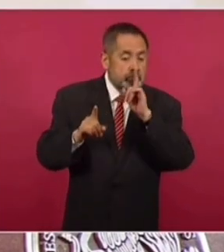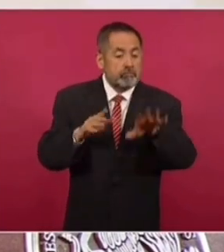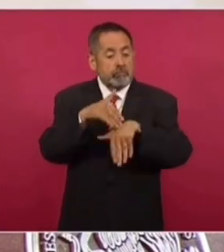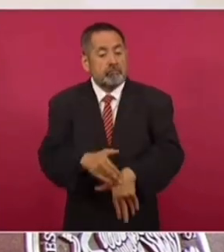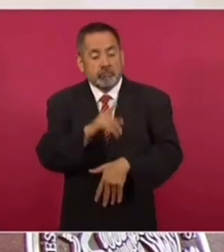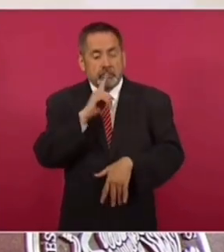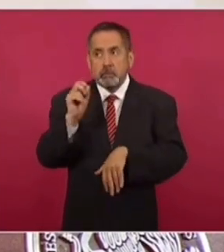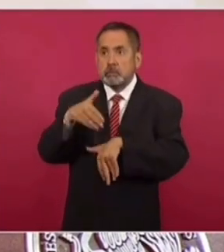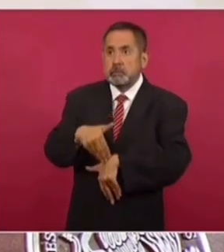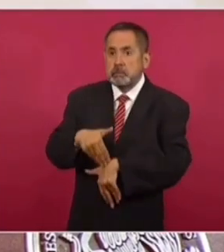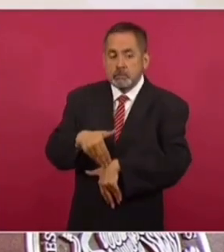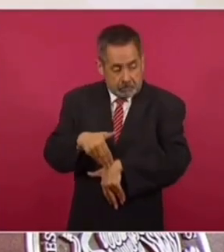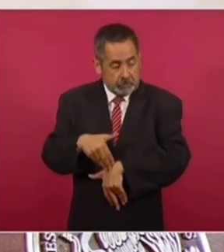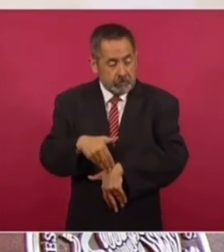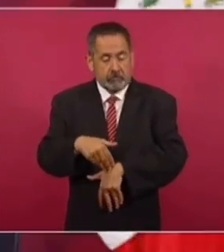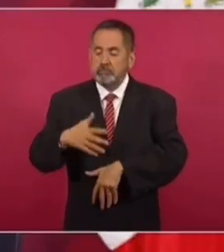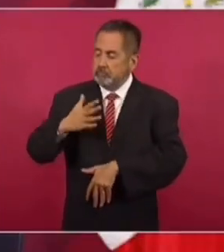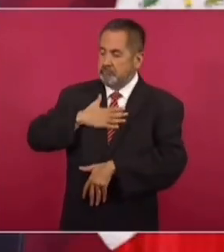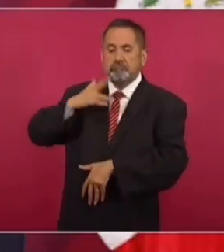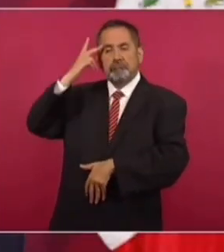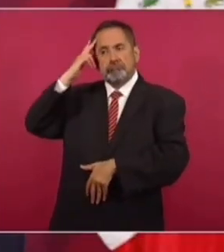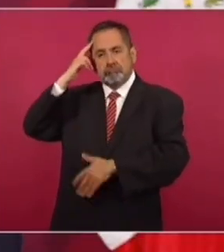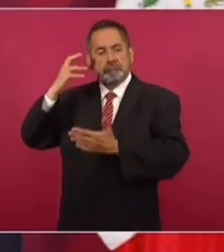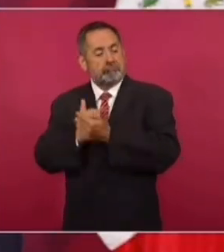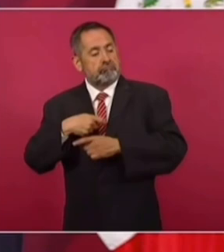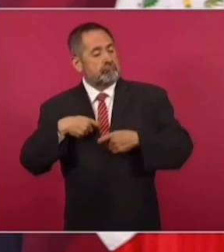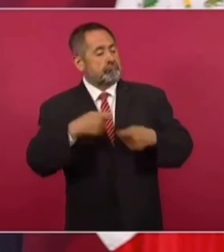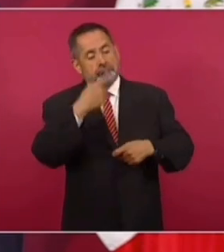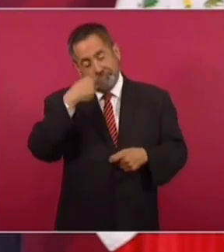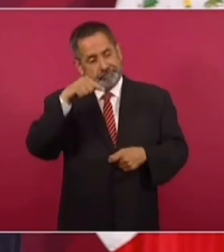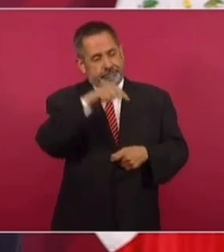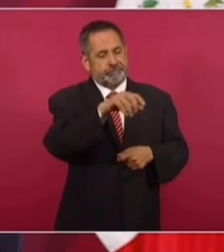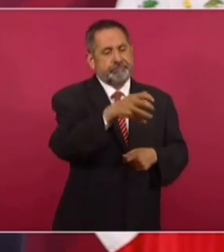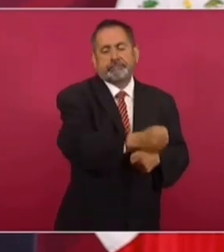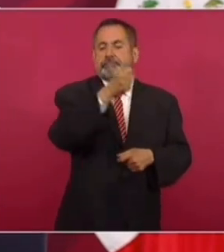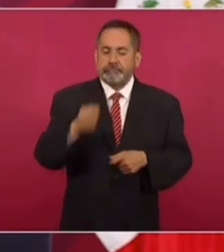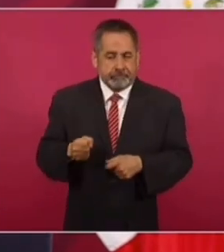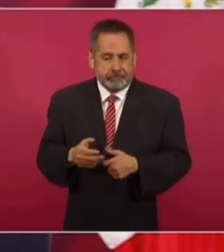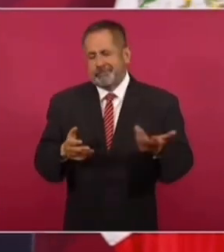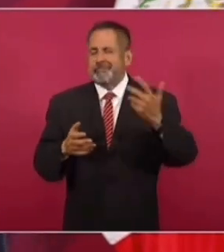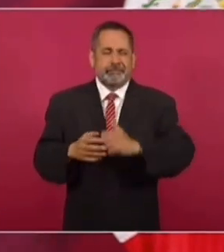que el gran elector decida usted.